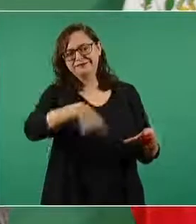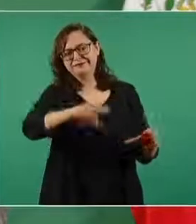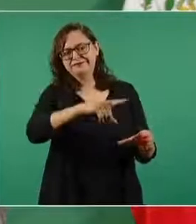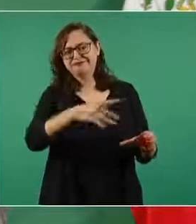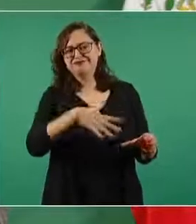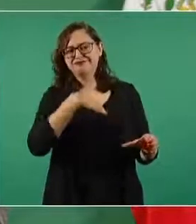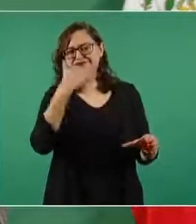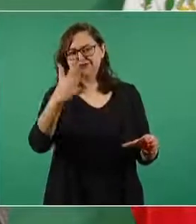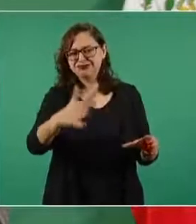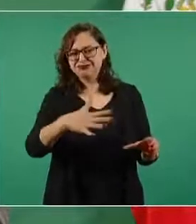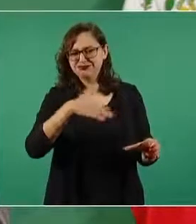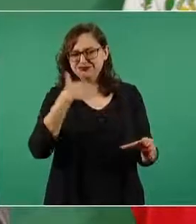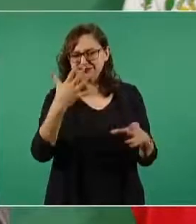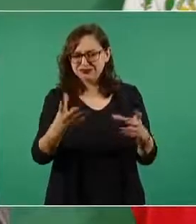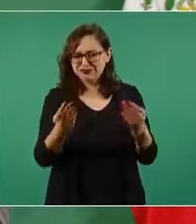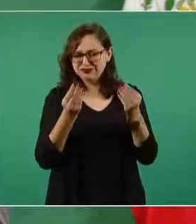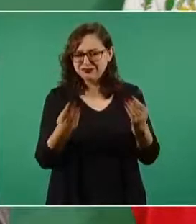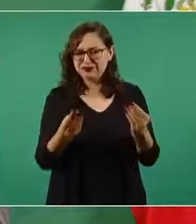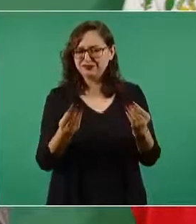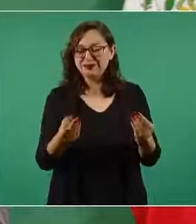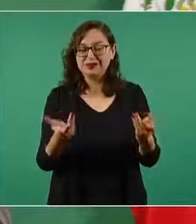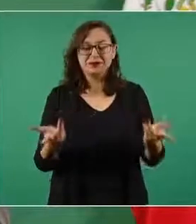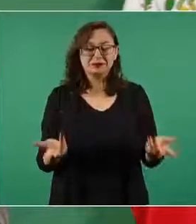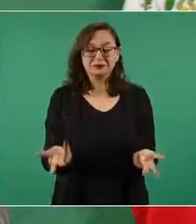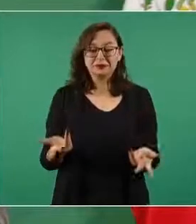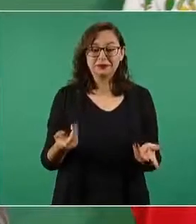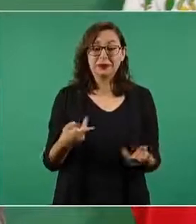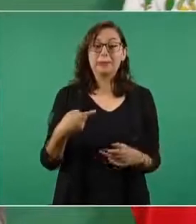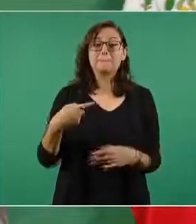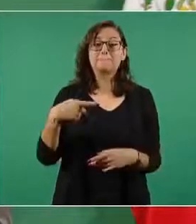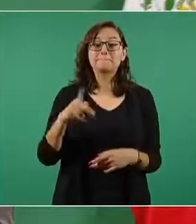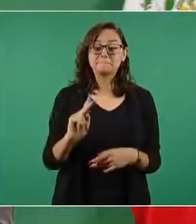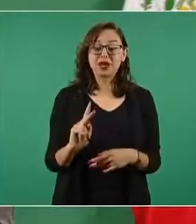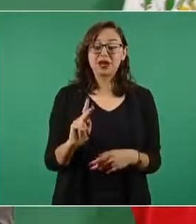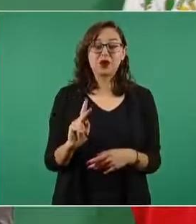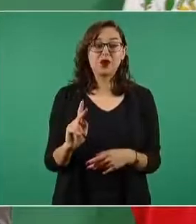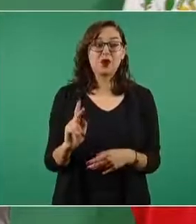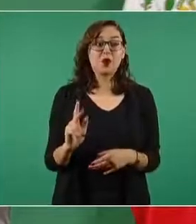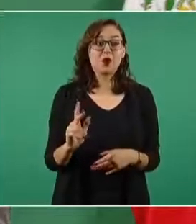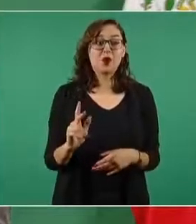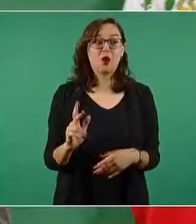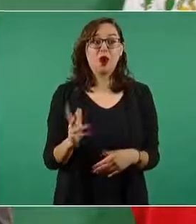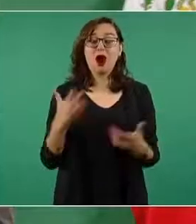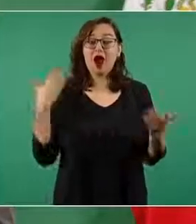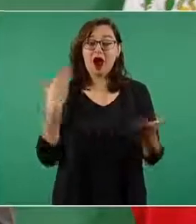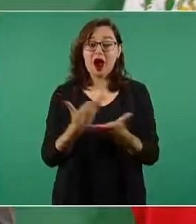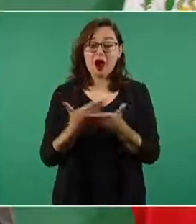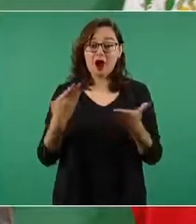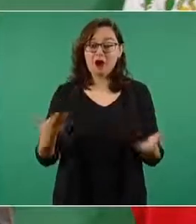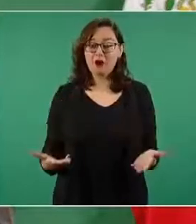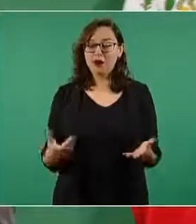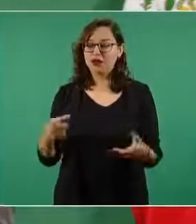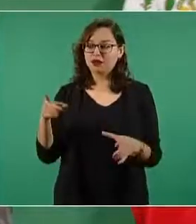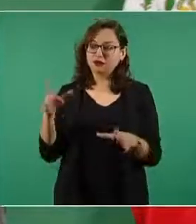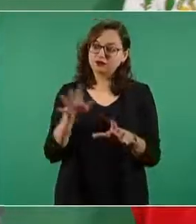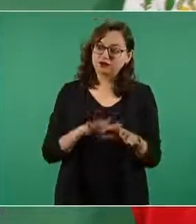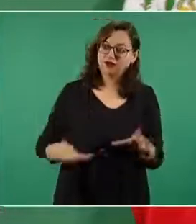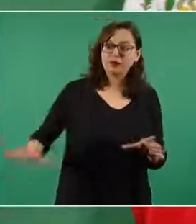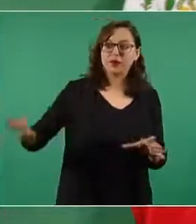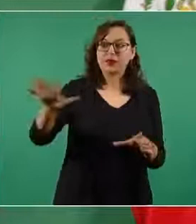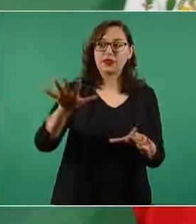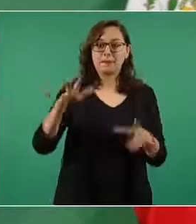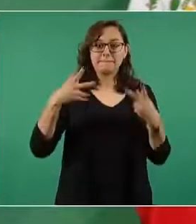Pero imagínense cuánta conciencia han tomado quienes